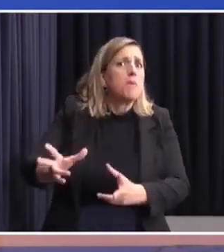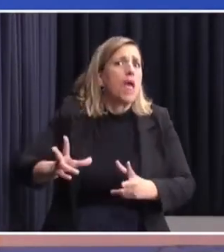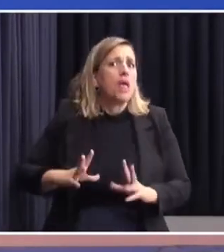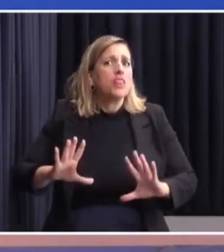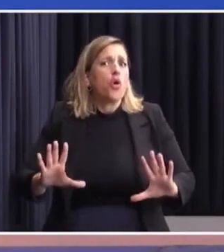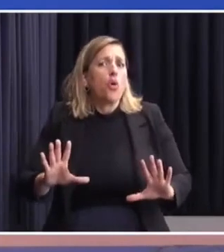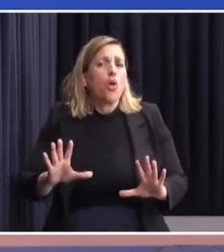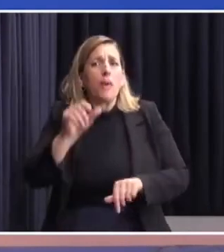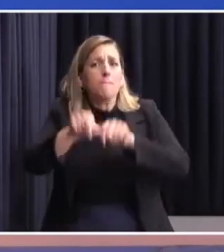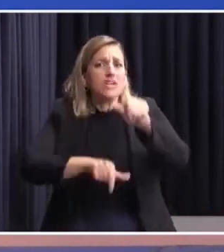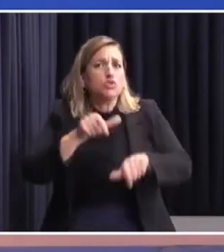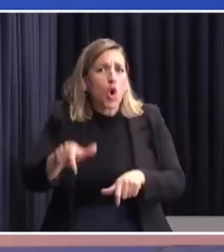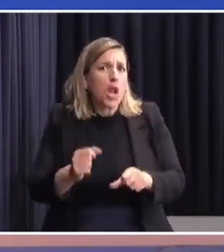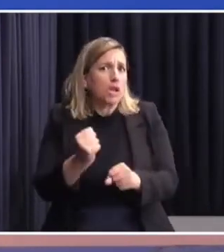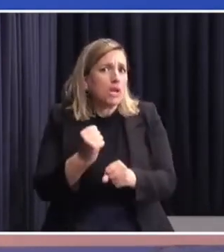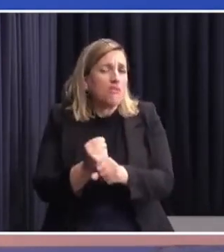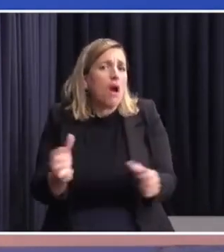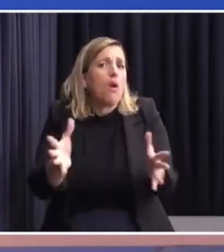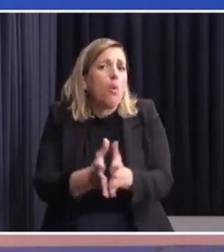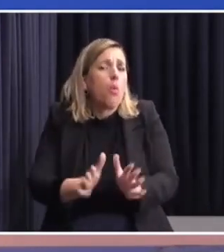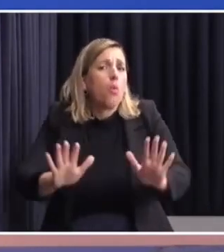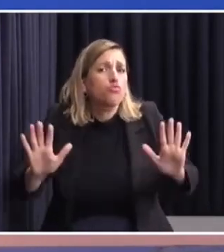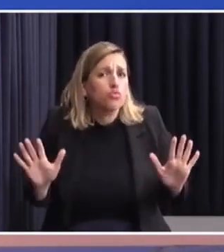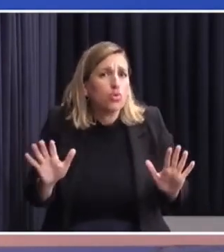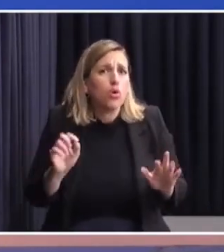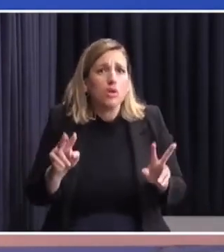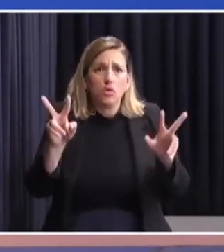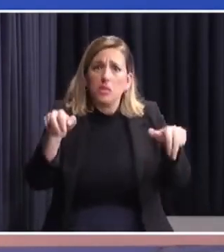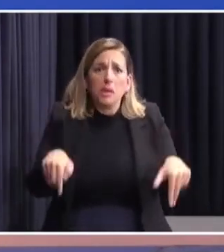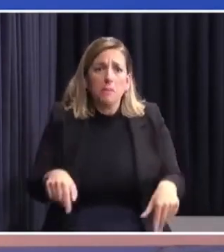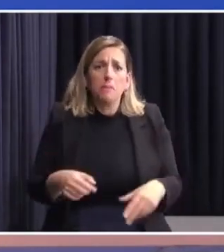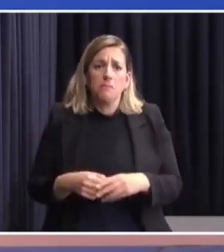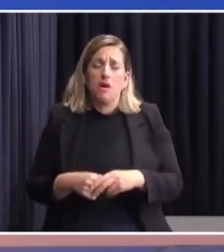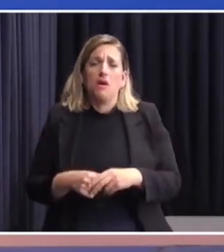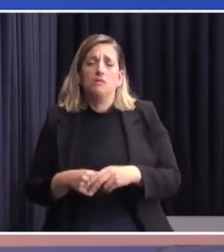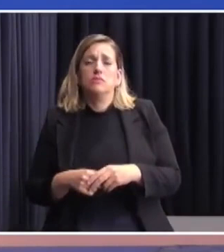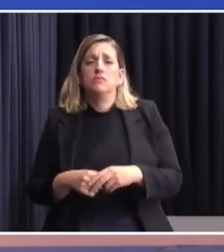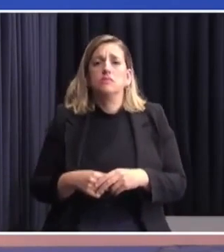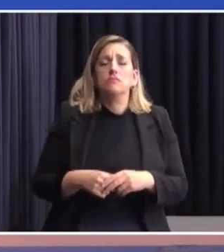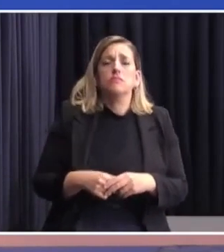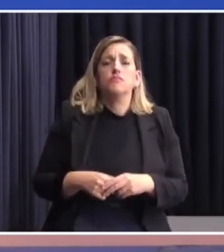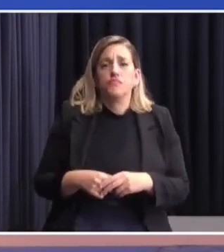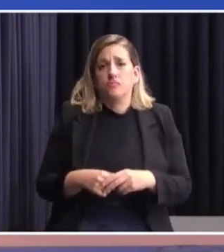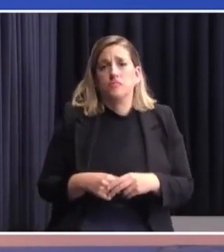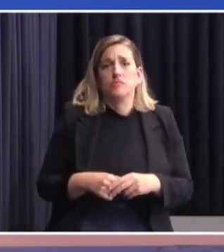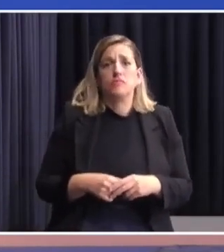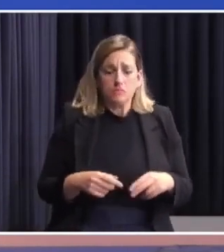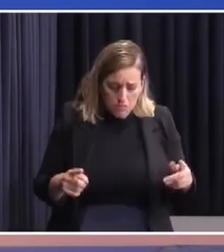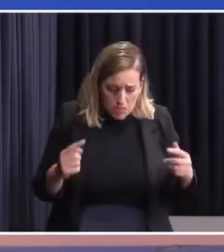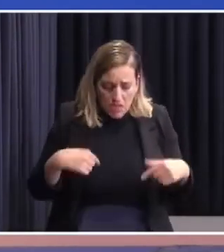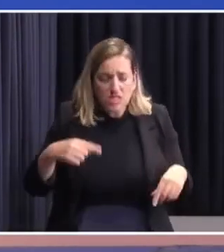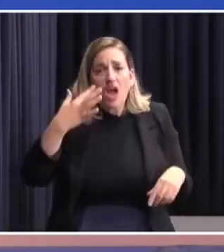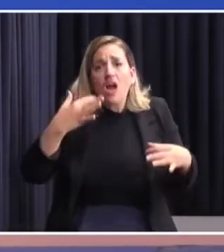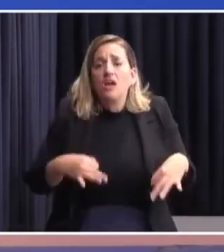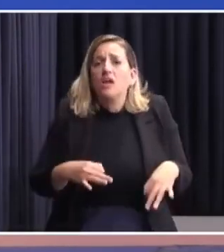de la gente que trabaja con ella en estos temas y que no, que ella